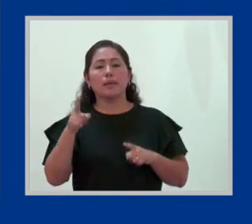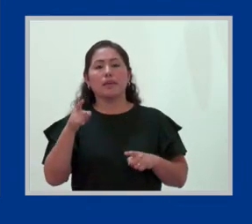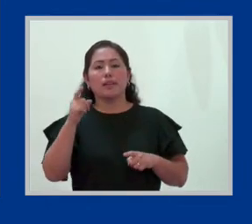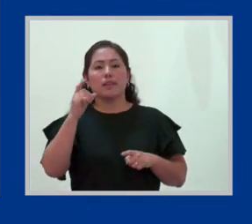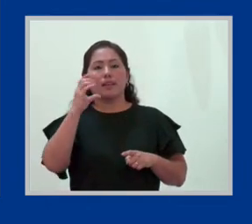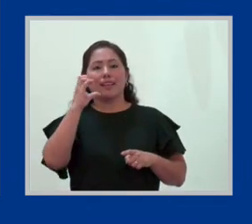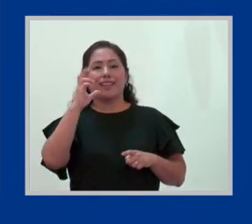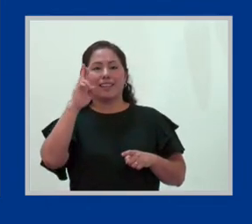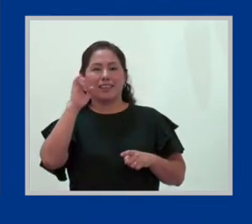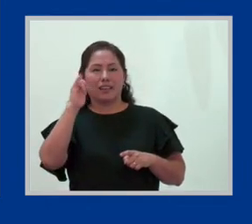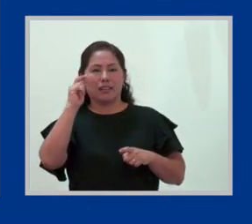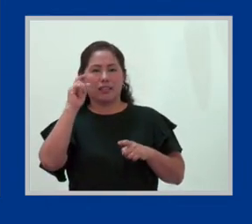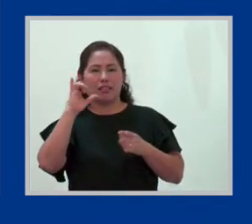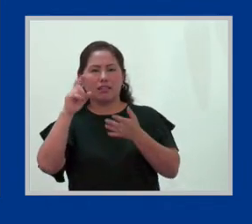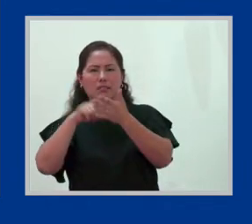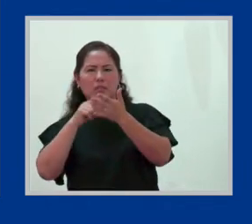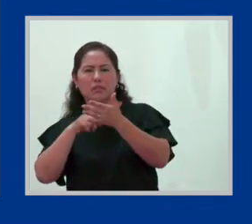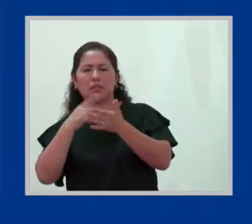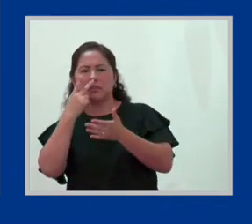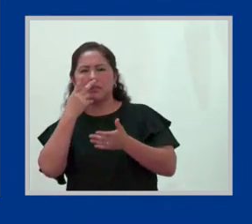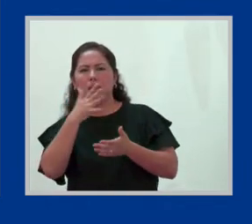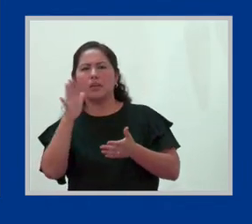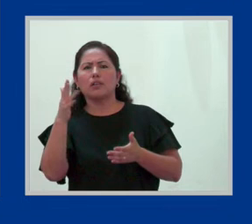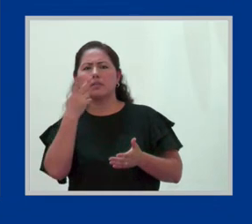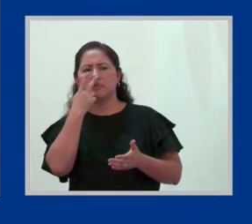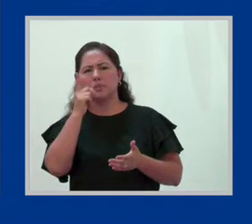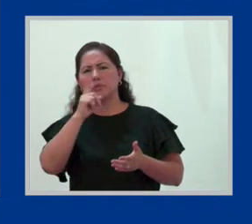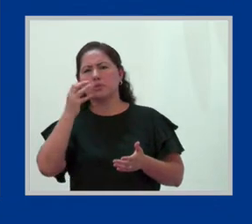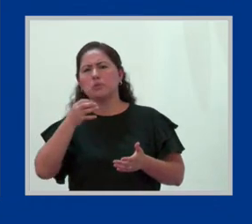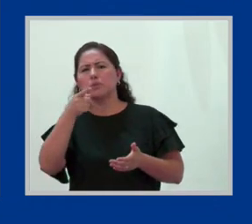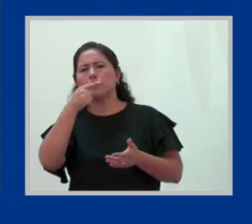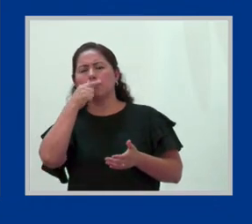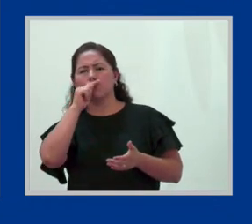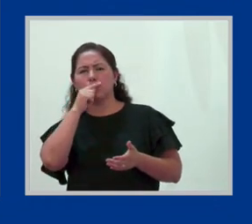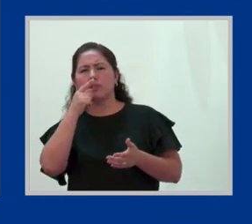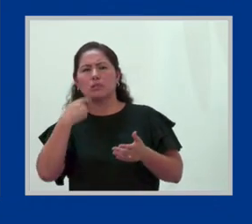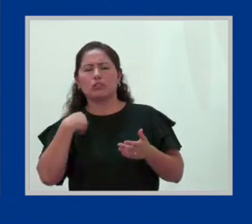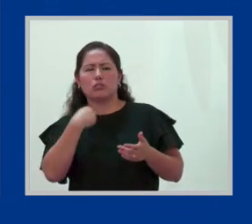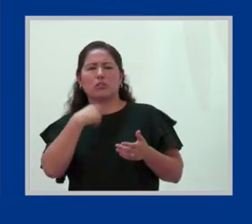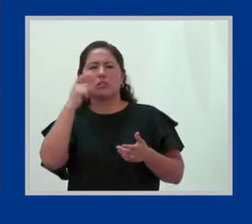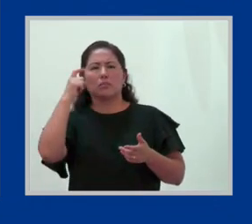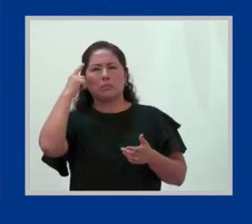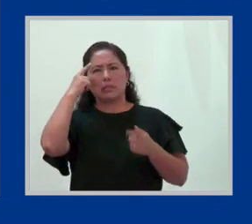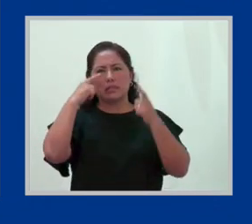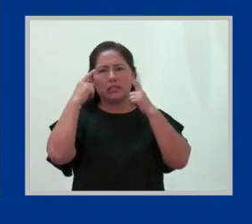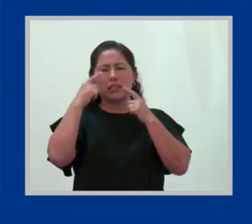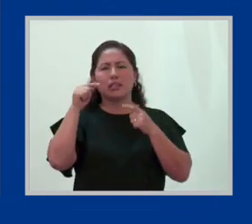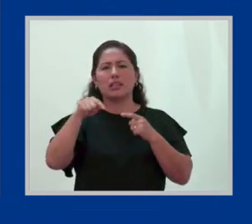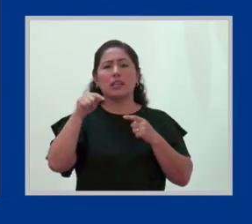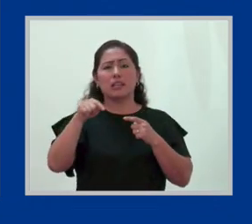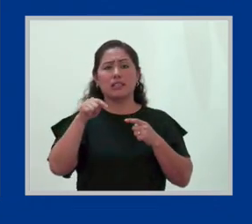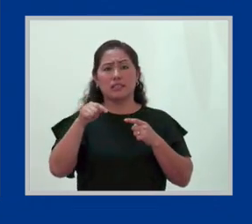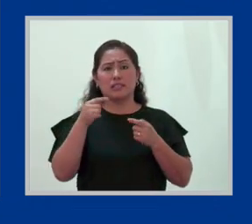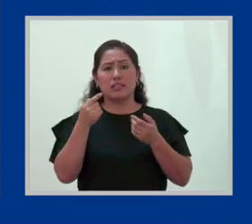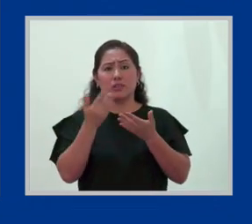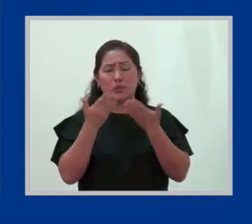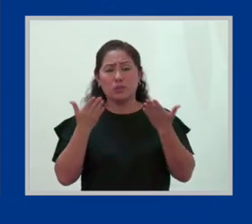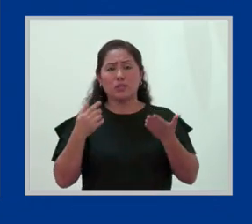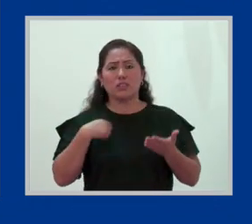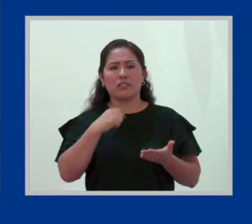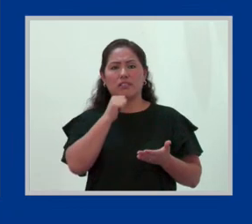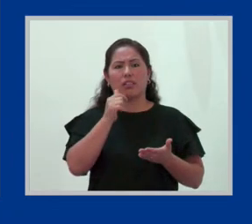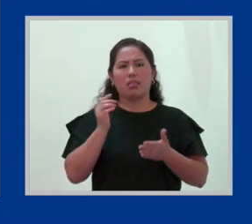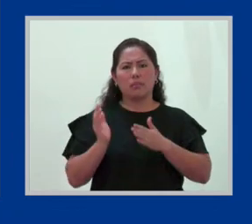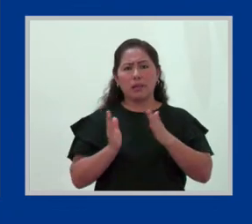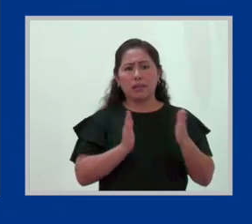esto es que es injusto que las mujeres tengamos que pensar en estos términos que no están